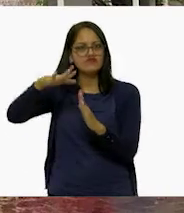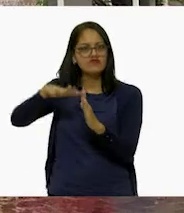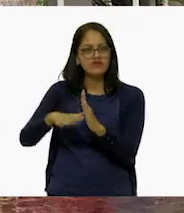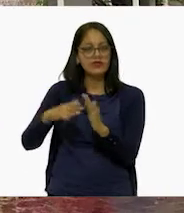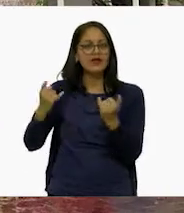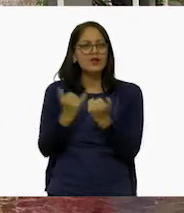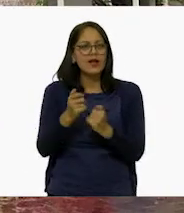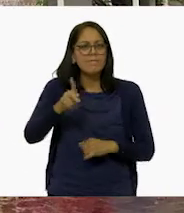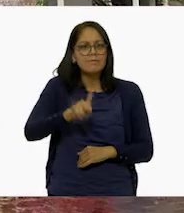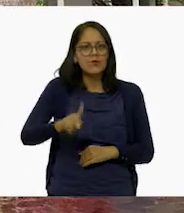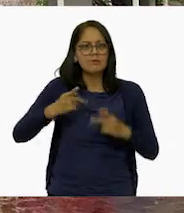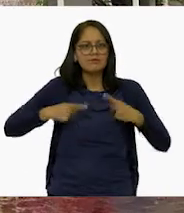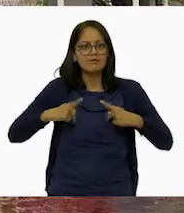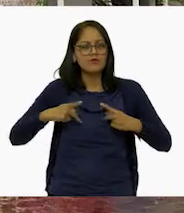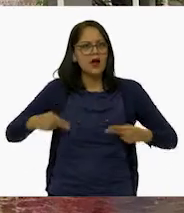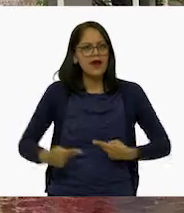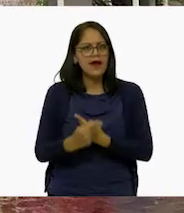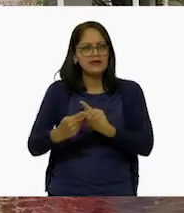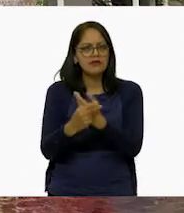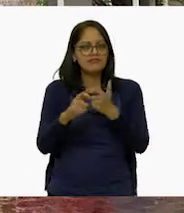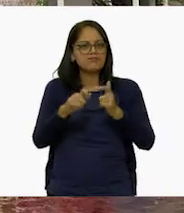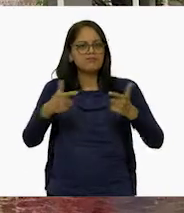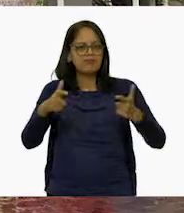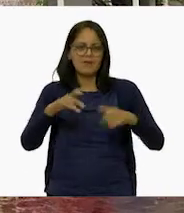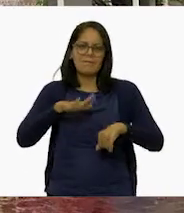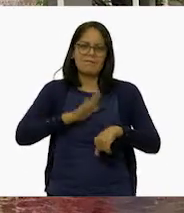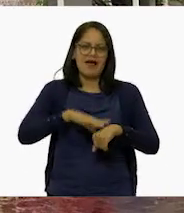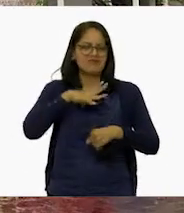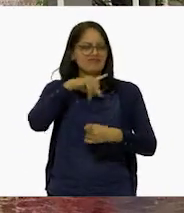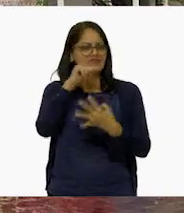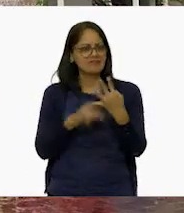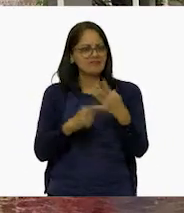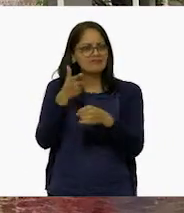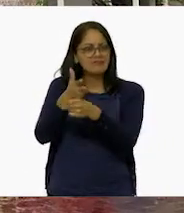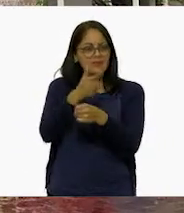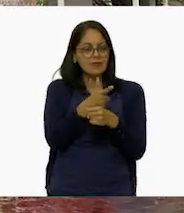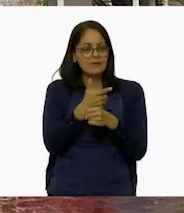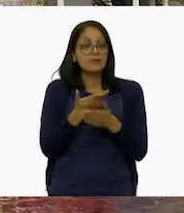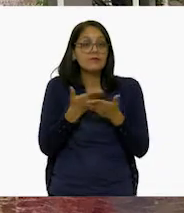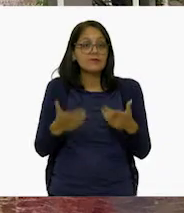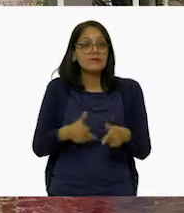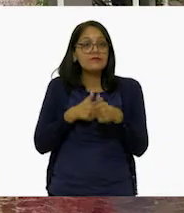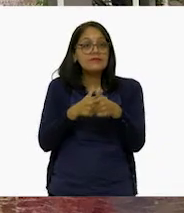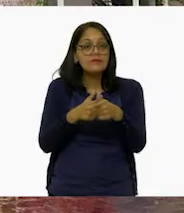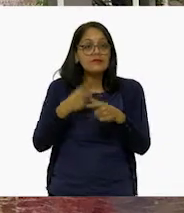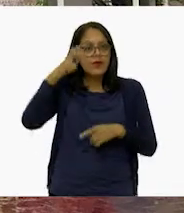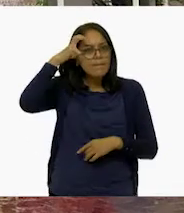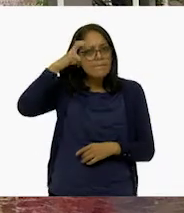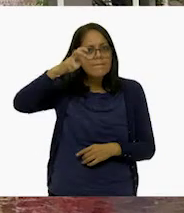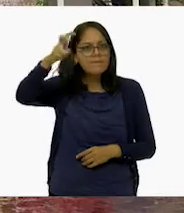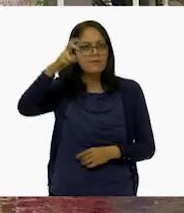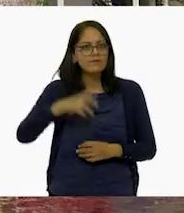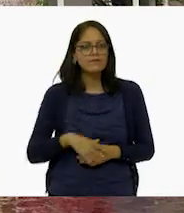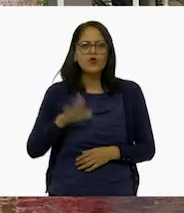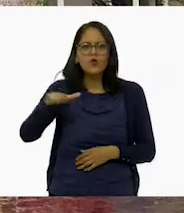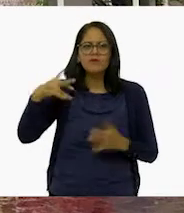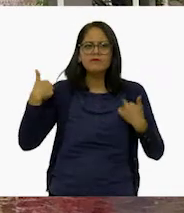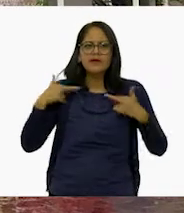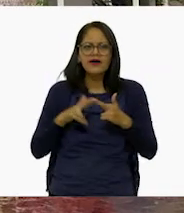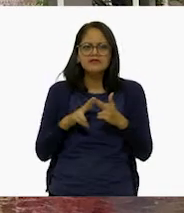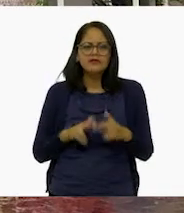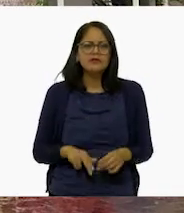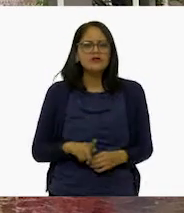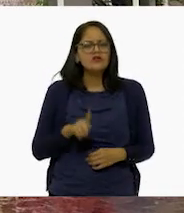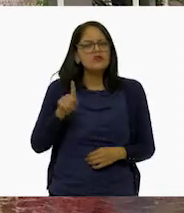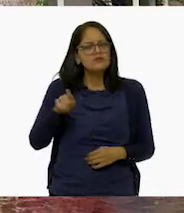entre muchas otras variables más. Bueno, pues vamos a continuar nuestro viaje. Y maestra, Ale